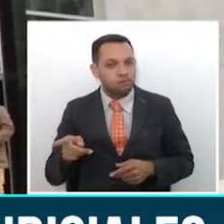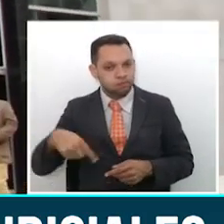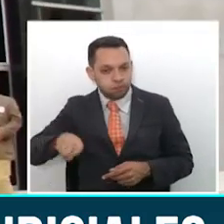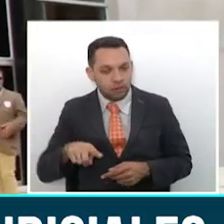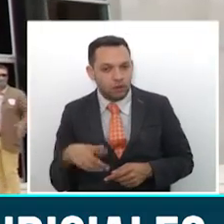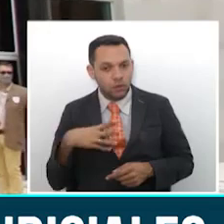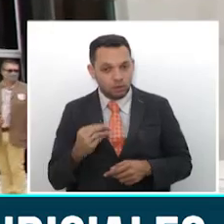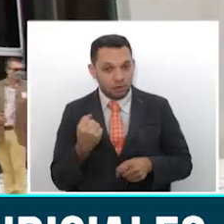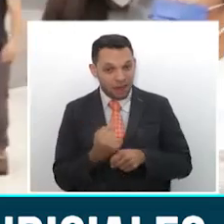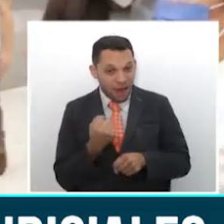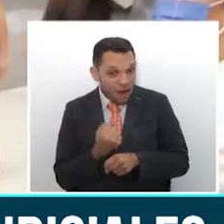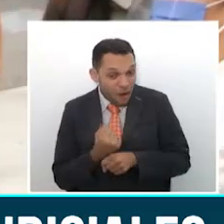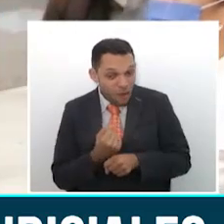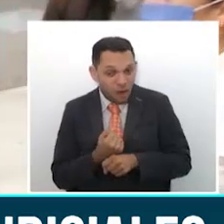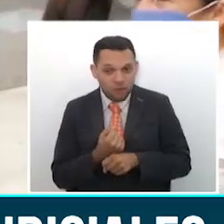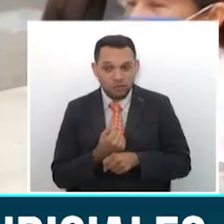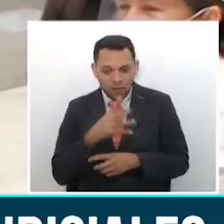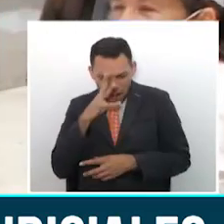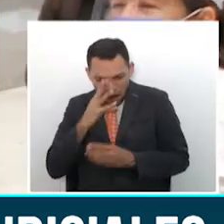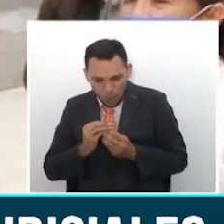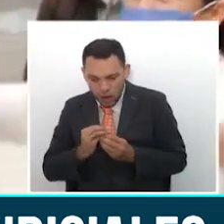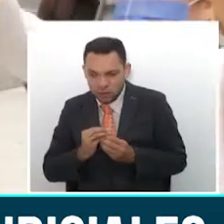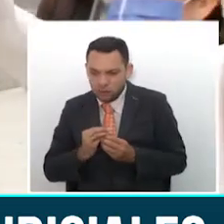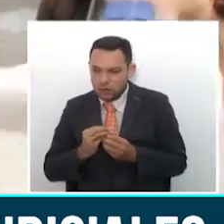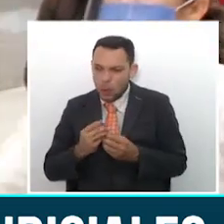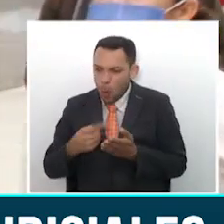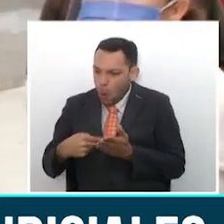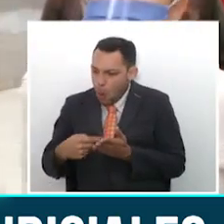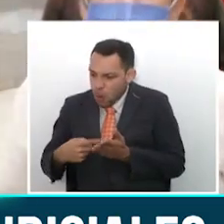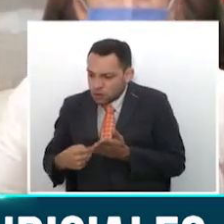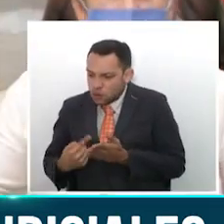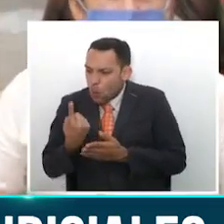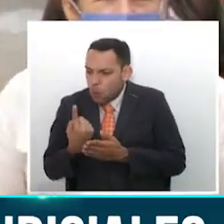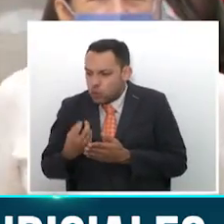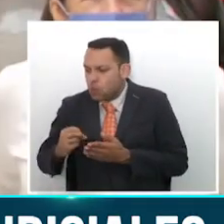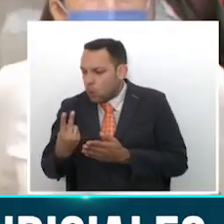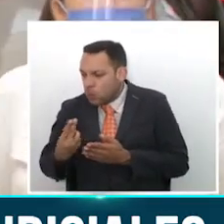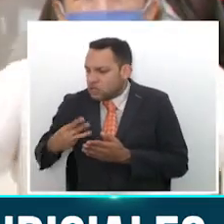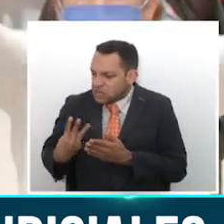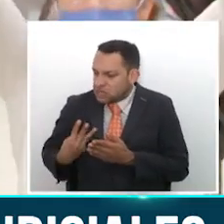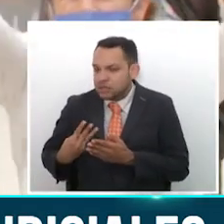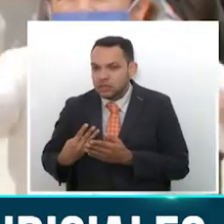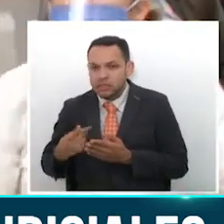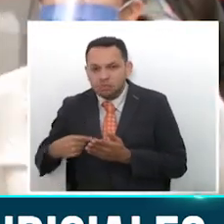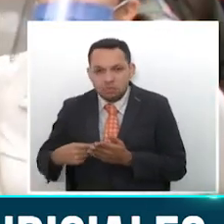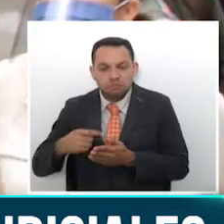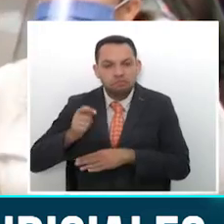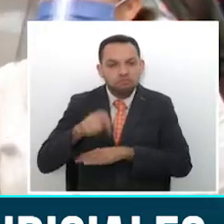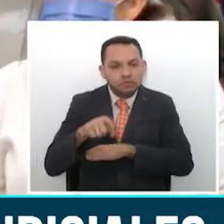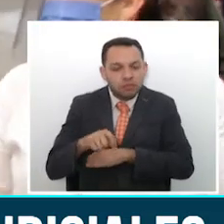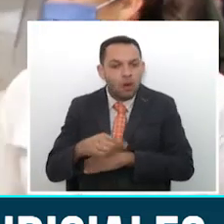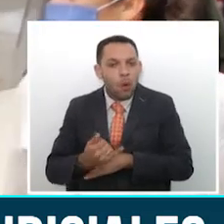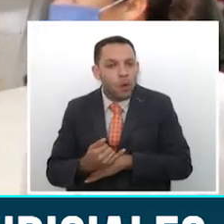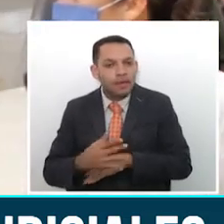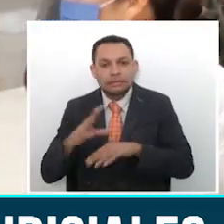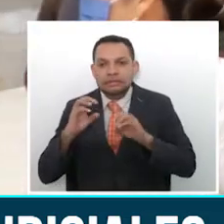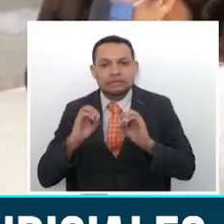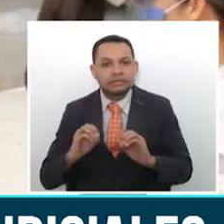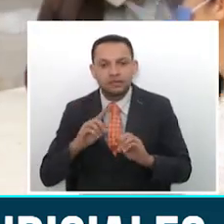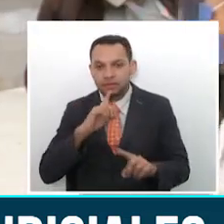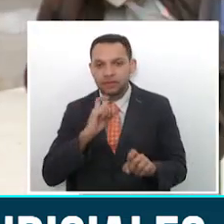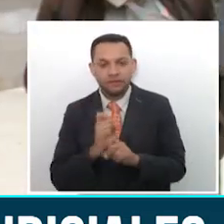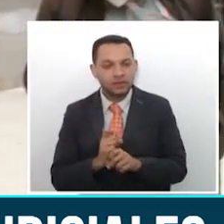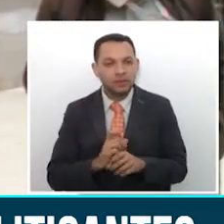demócratas, independientes y para nosotros que estamos queriendo litigar, no lo podemos hacer por esa